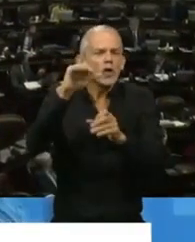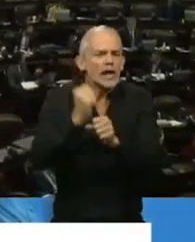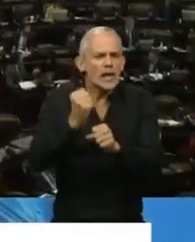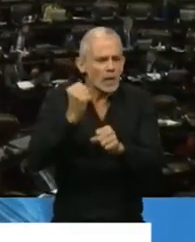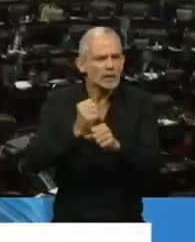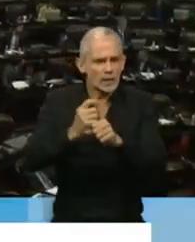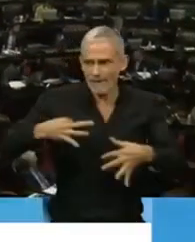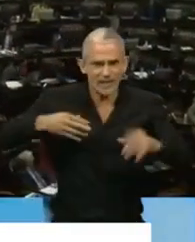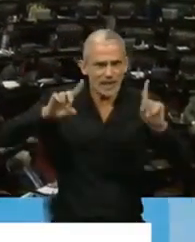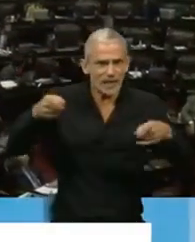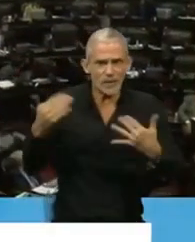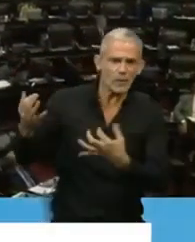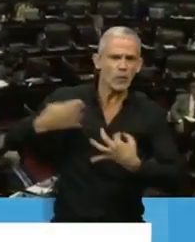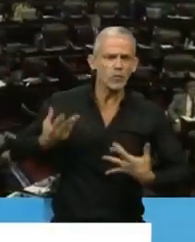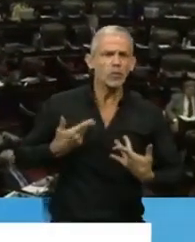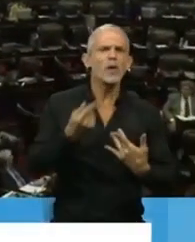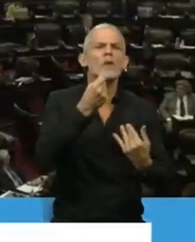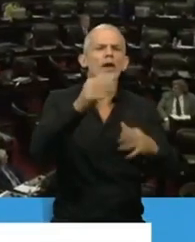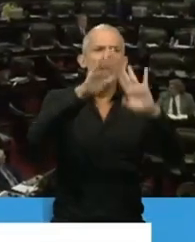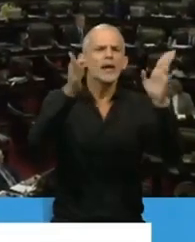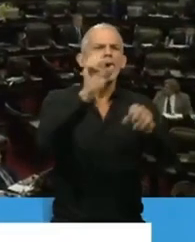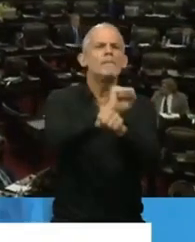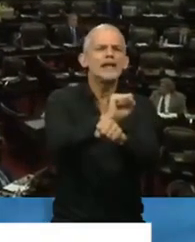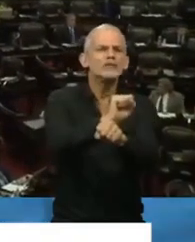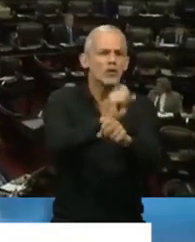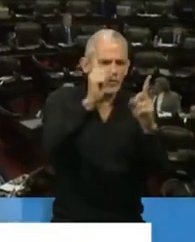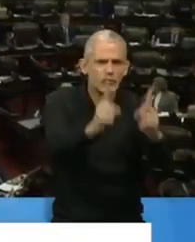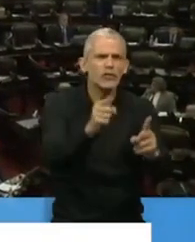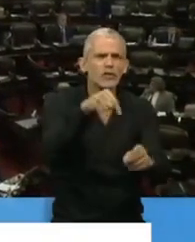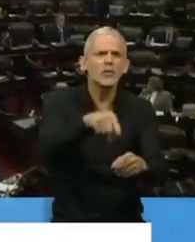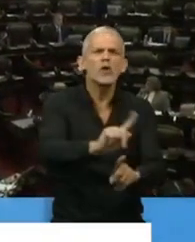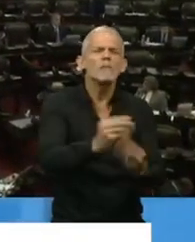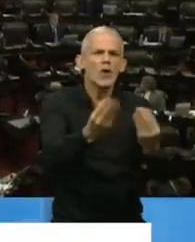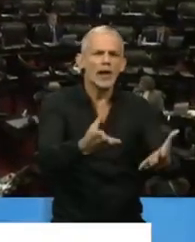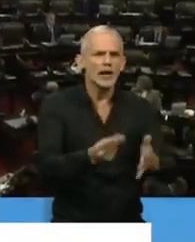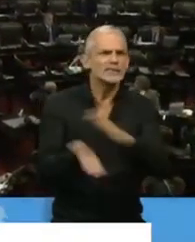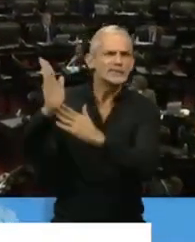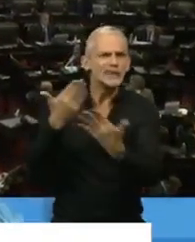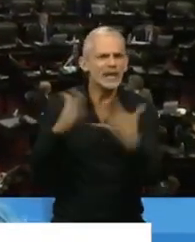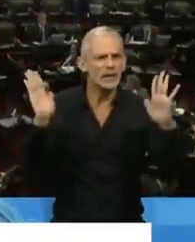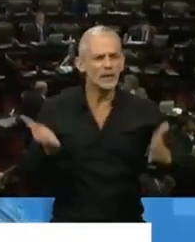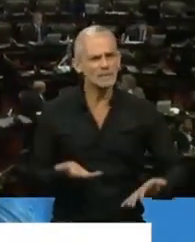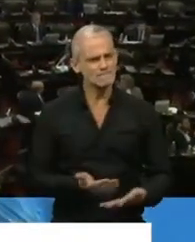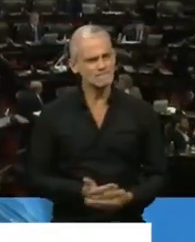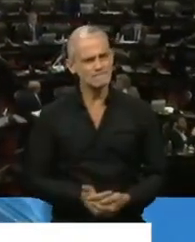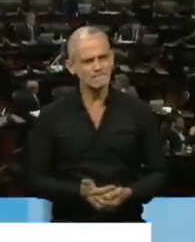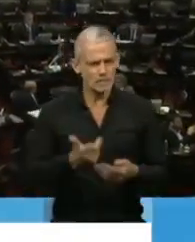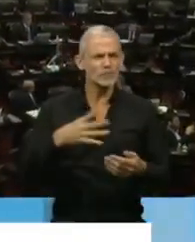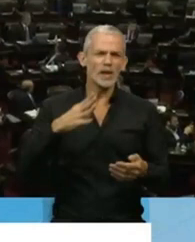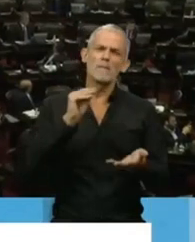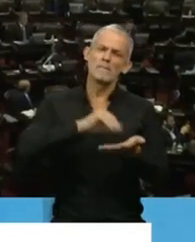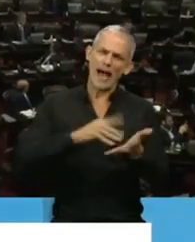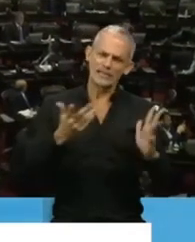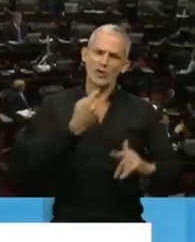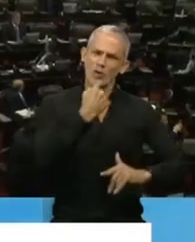exponiendo su vida, ¿por qué un preso no puede cumplir con su condena? la verdad, Presidente, de que todavía se le suma la